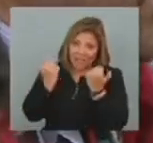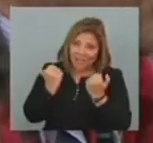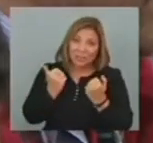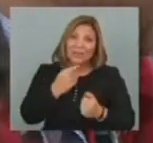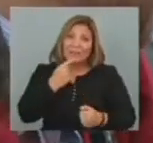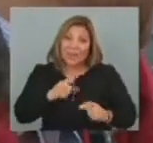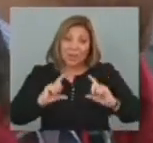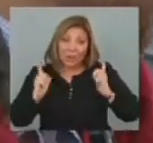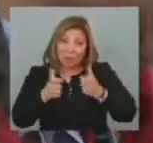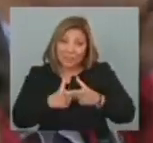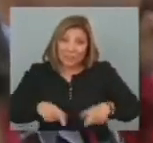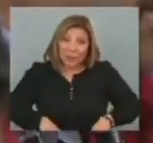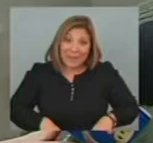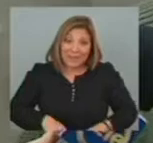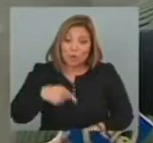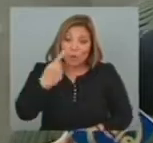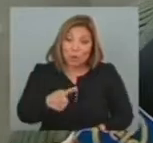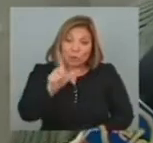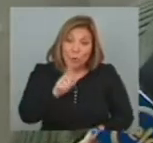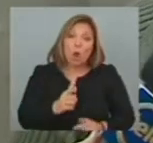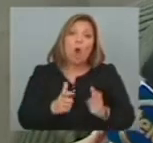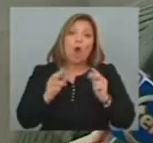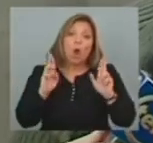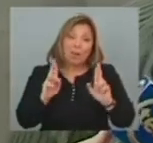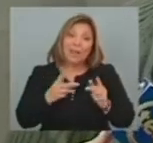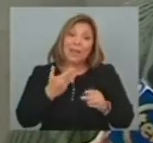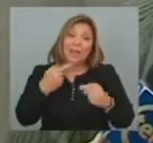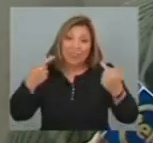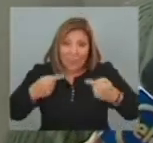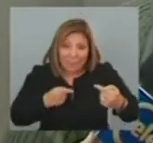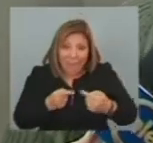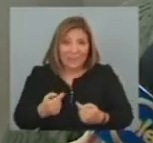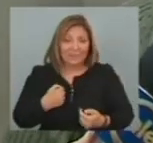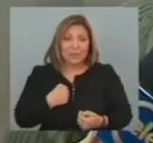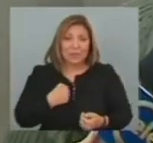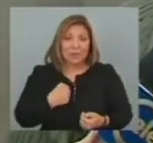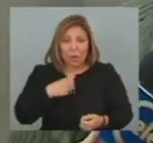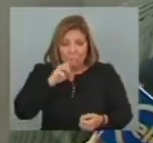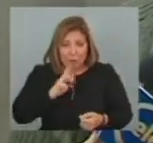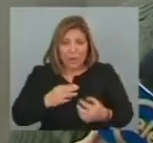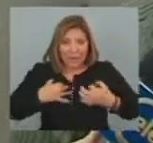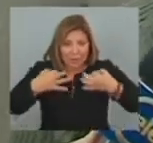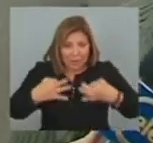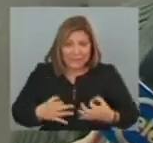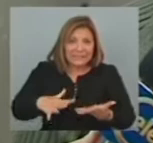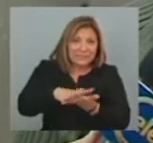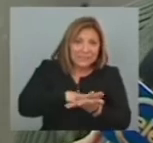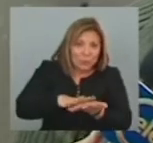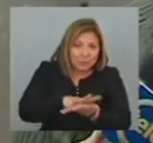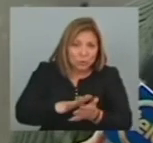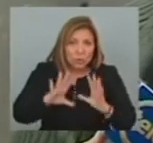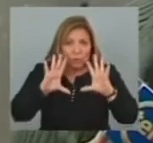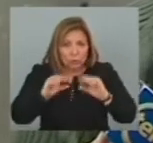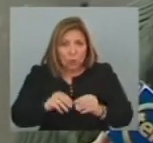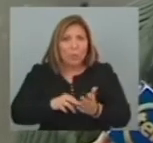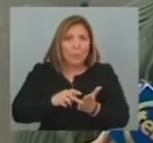Consejo de Ministros El próximo lunes Que el debate De cómo hemos comportado Los trabajadores Con respecto a la situación puntual Ha sido de